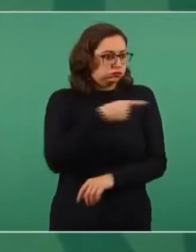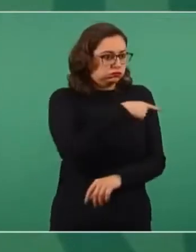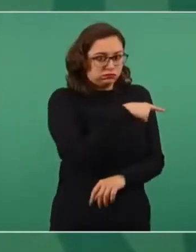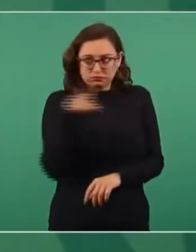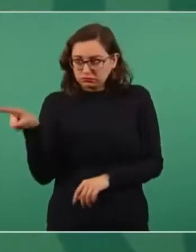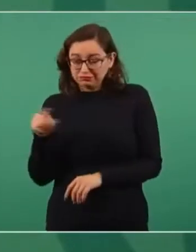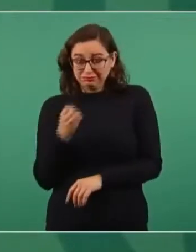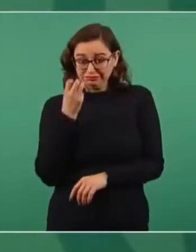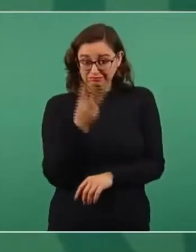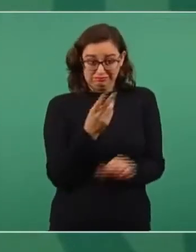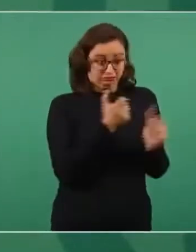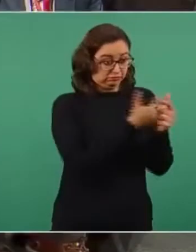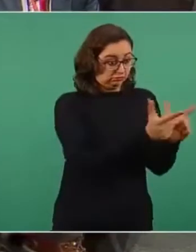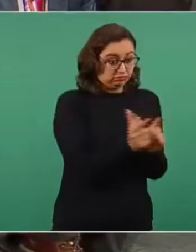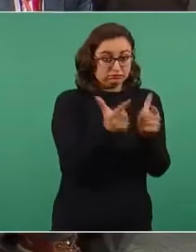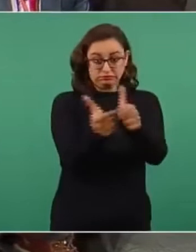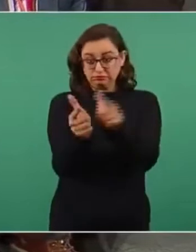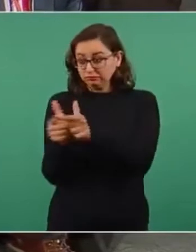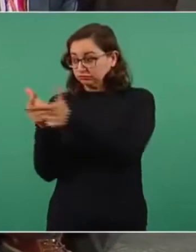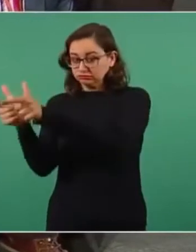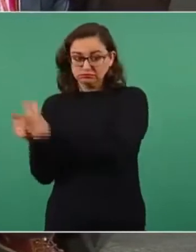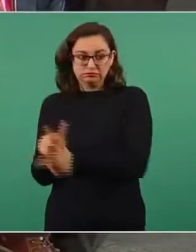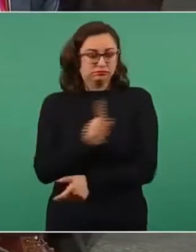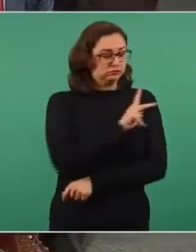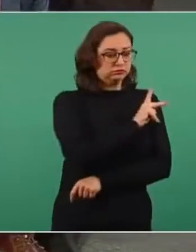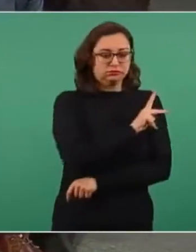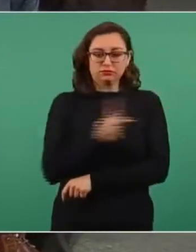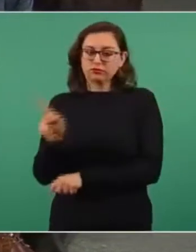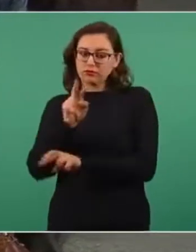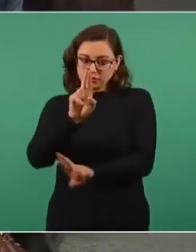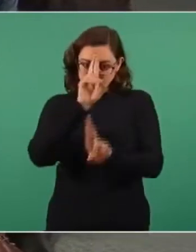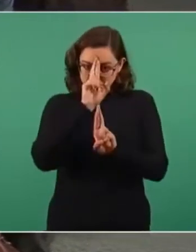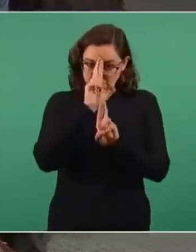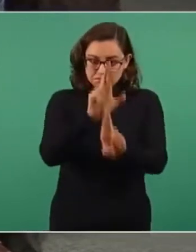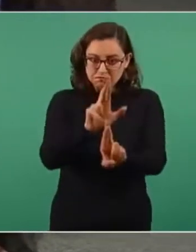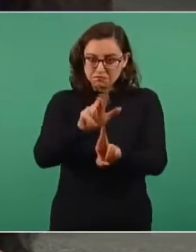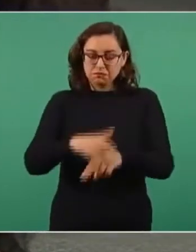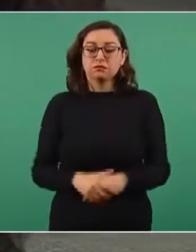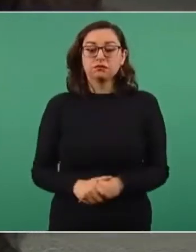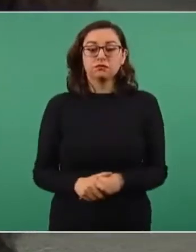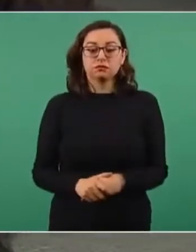creyentes, porque tenemos que garantizar las libertades.